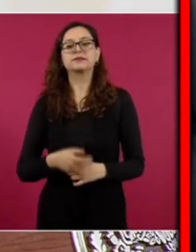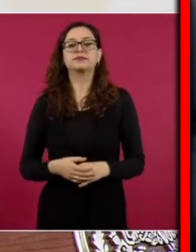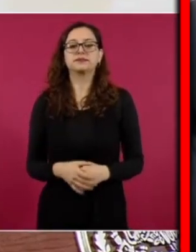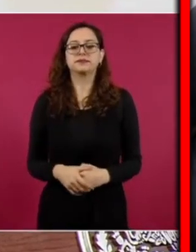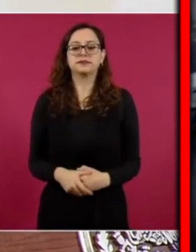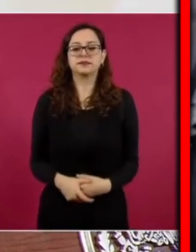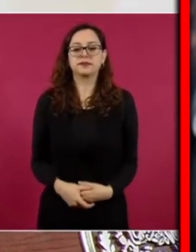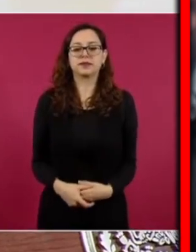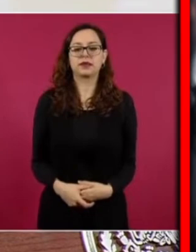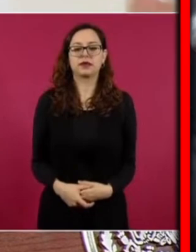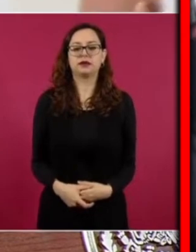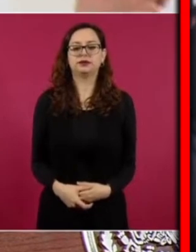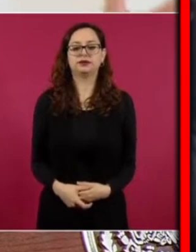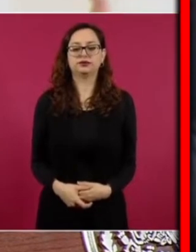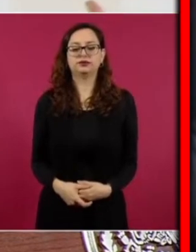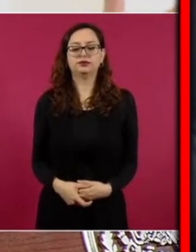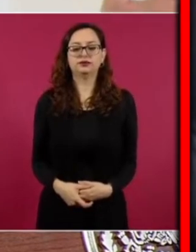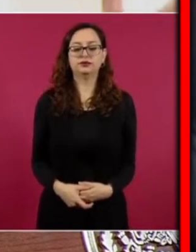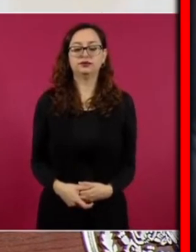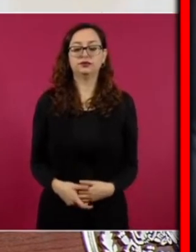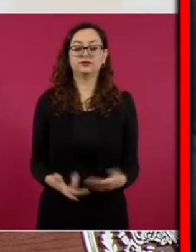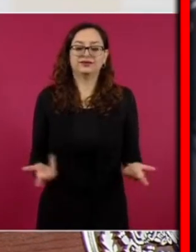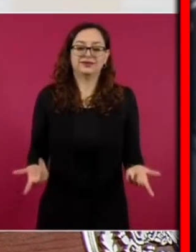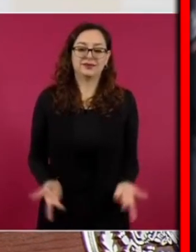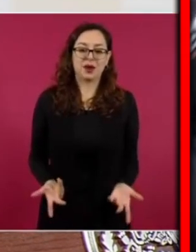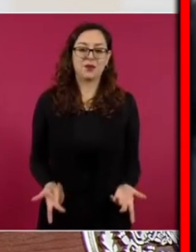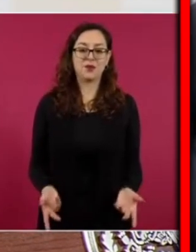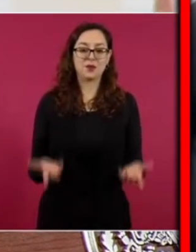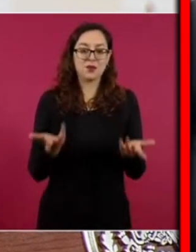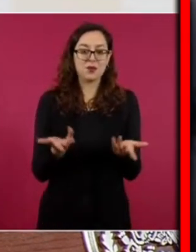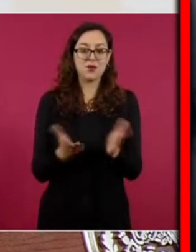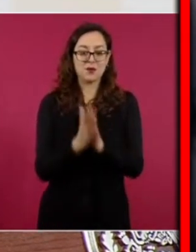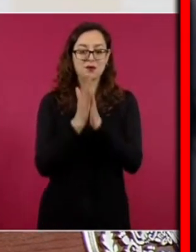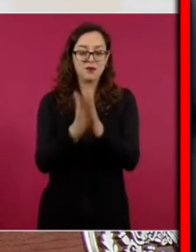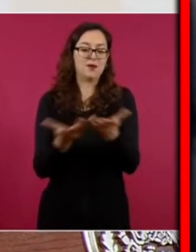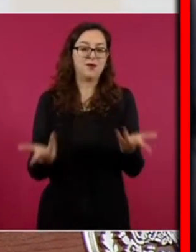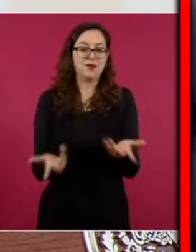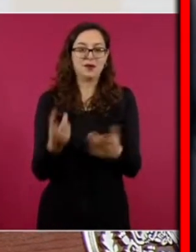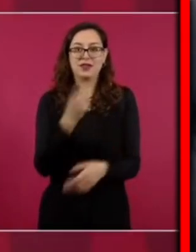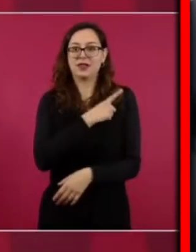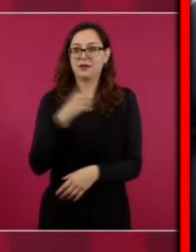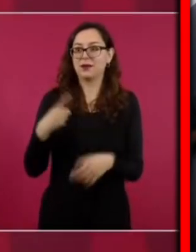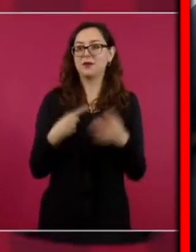de que 12 millones de adultos mayores